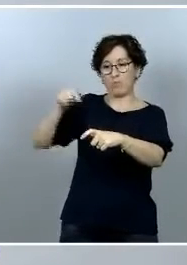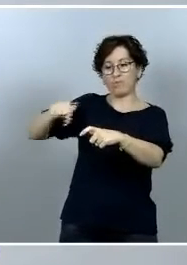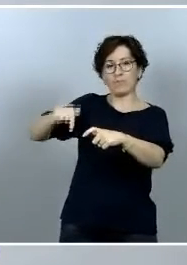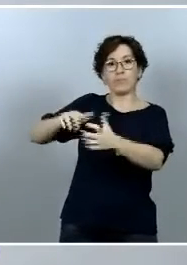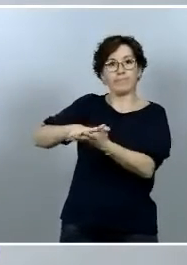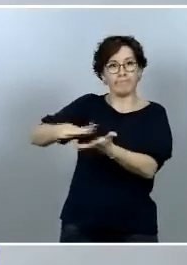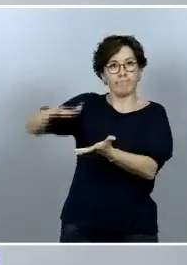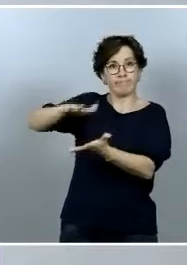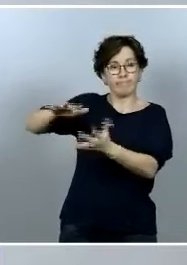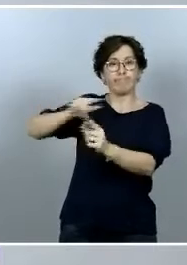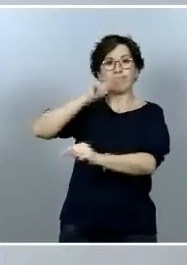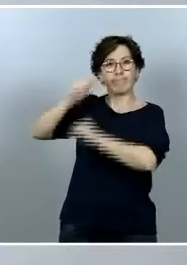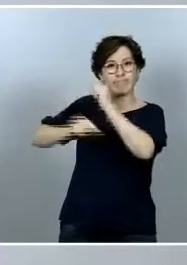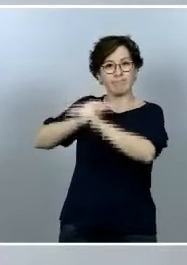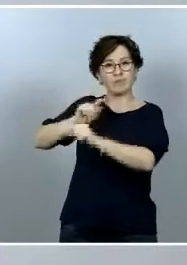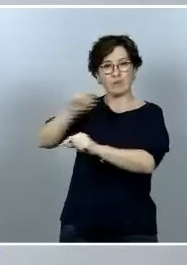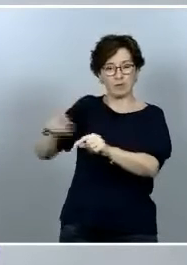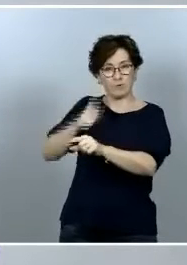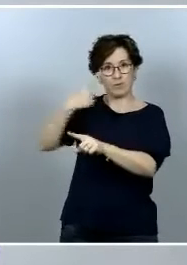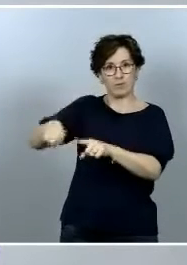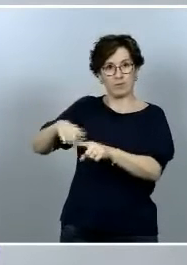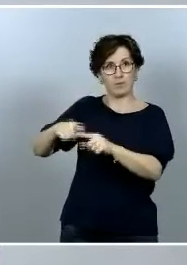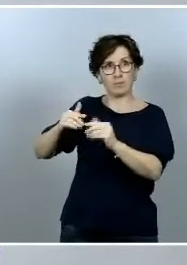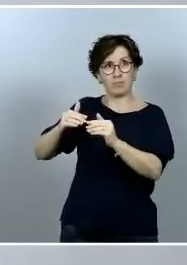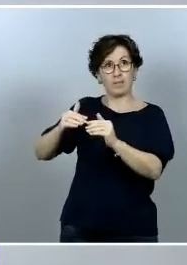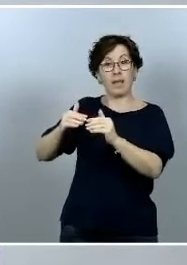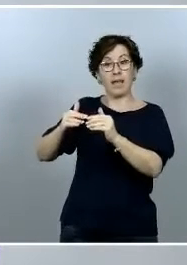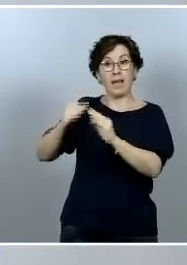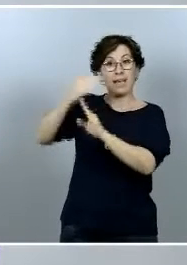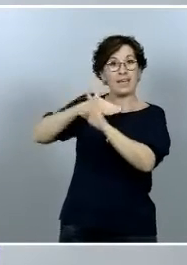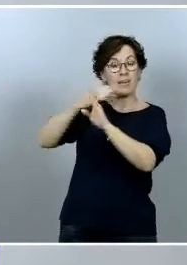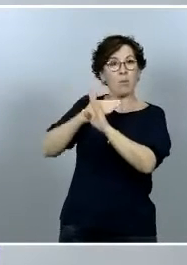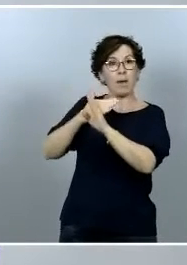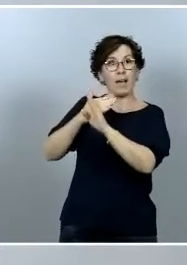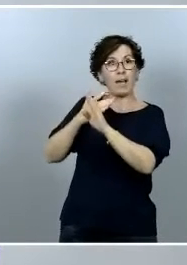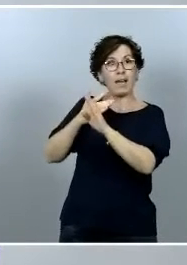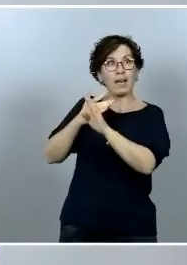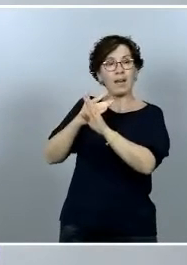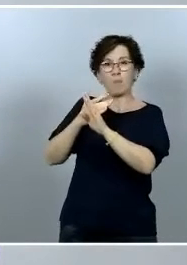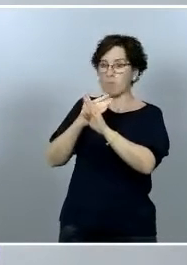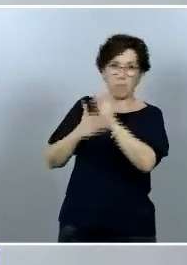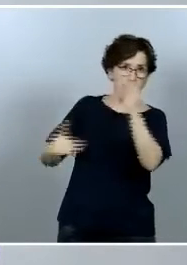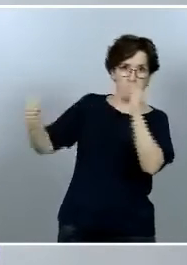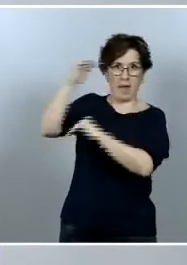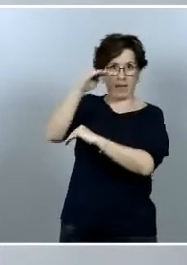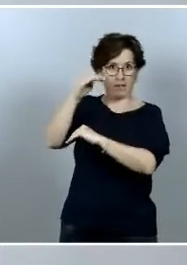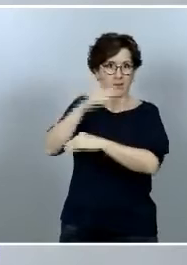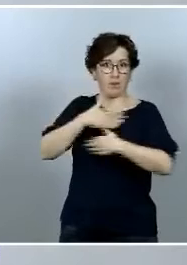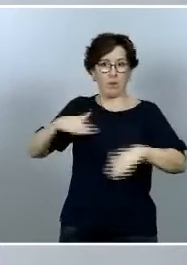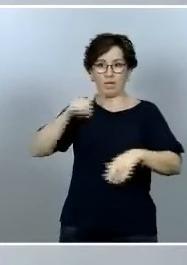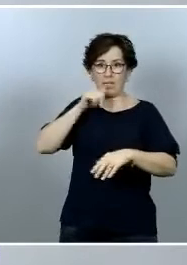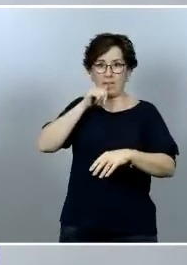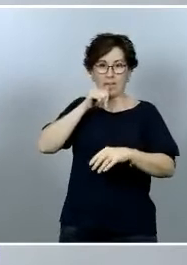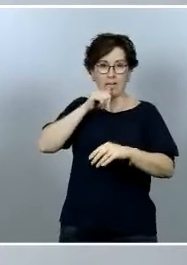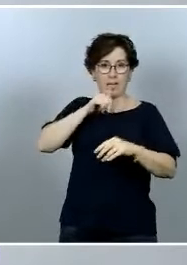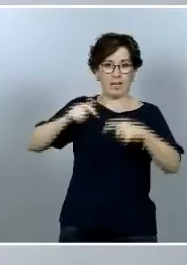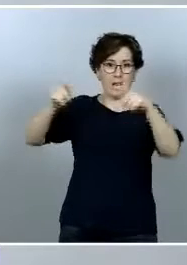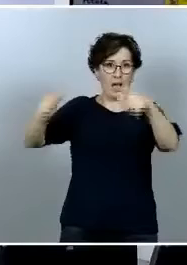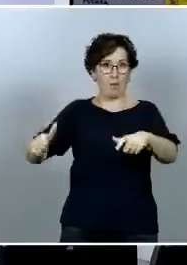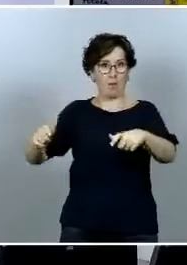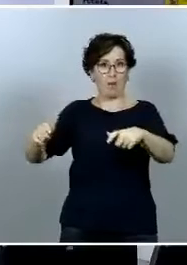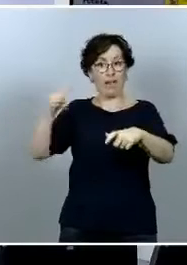muy por encima de los niveles recomendables para cualquier masa de agua y que están en el origen fundamental de las